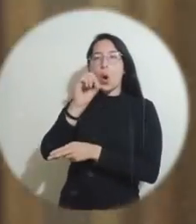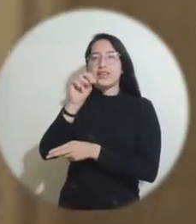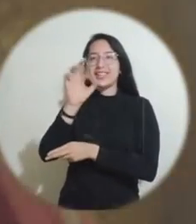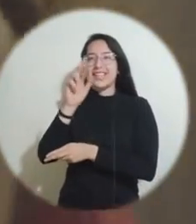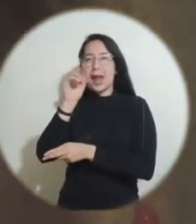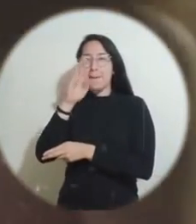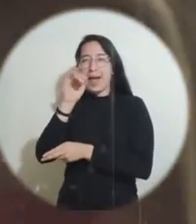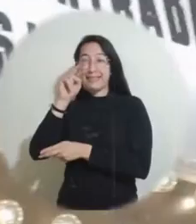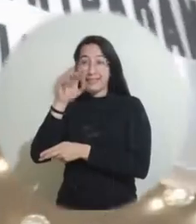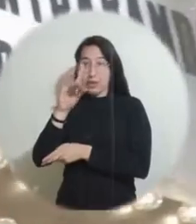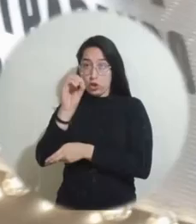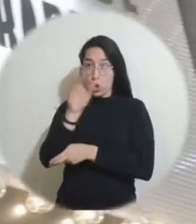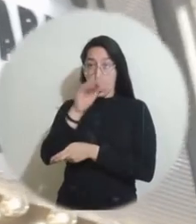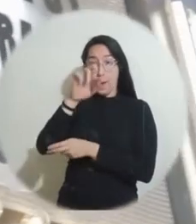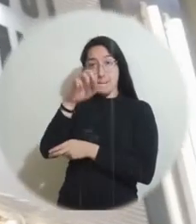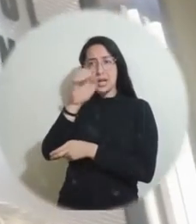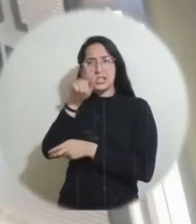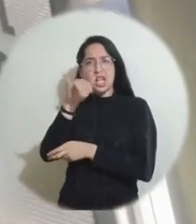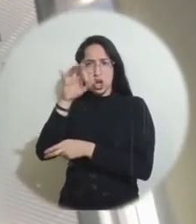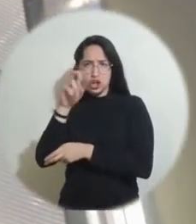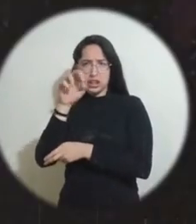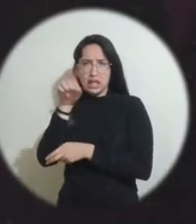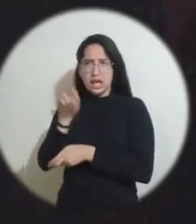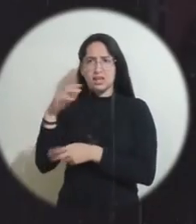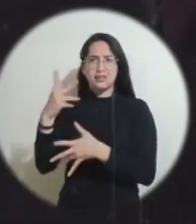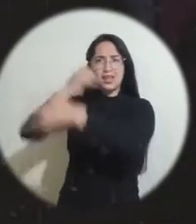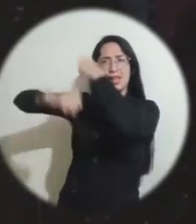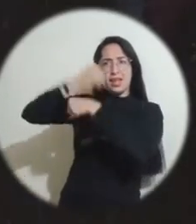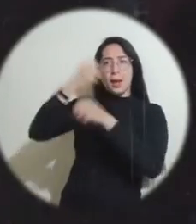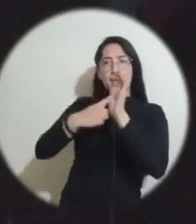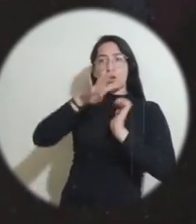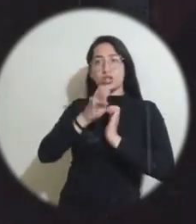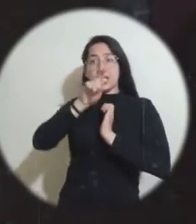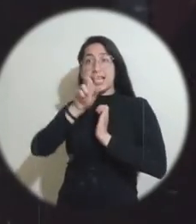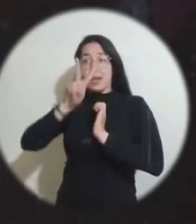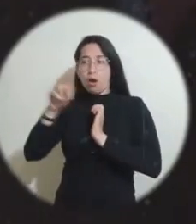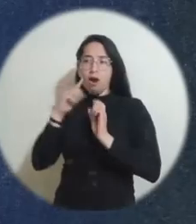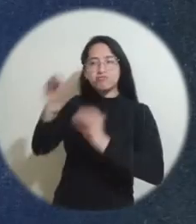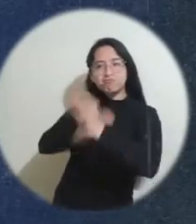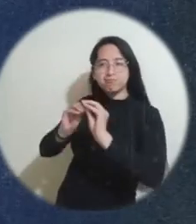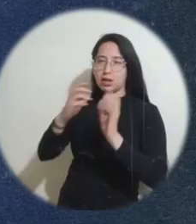Contrabando de Pasiones, un producto fílmico realizado en la ciudad de Santa Marta en 1962.